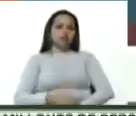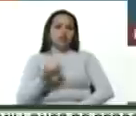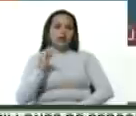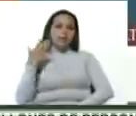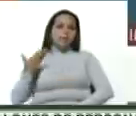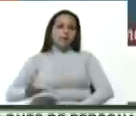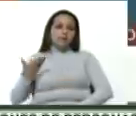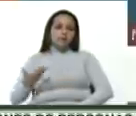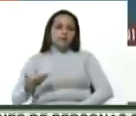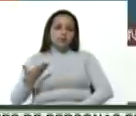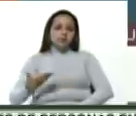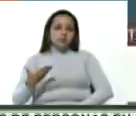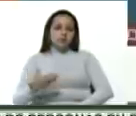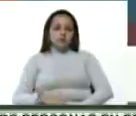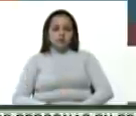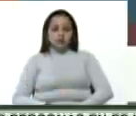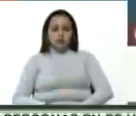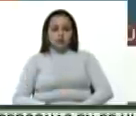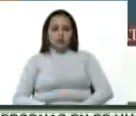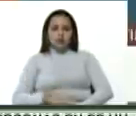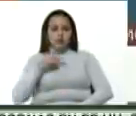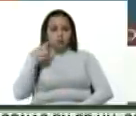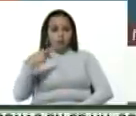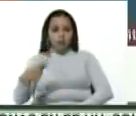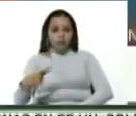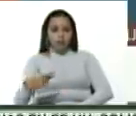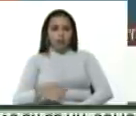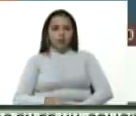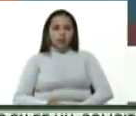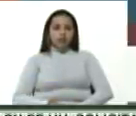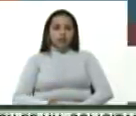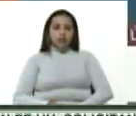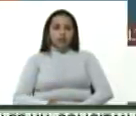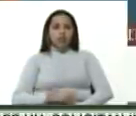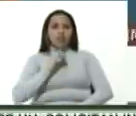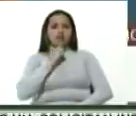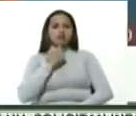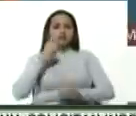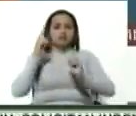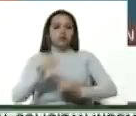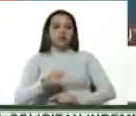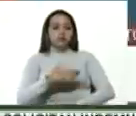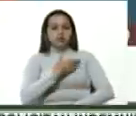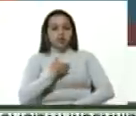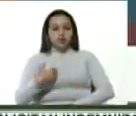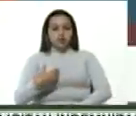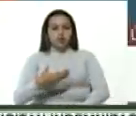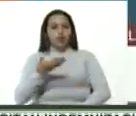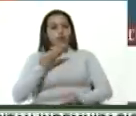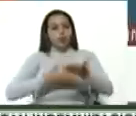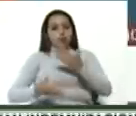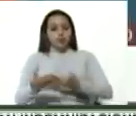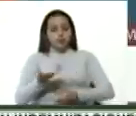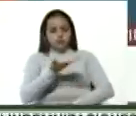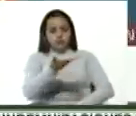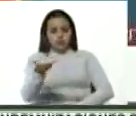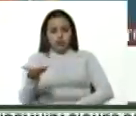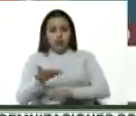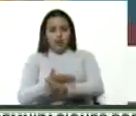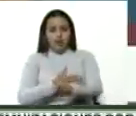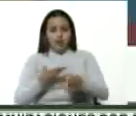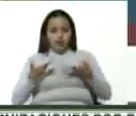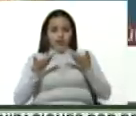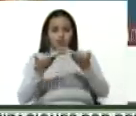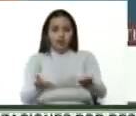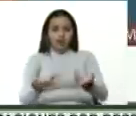importancia para la región y creemos que para la política exterior de Rusia también. Quería compartir simplemente con ustedes, antes de darles la